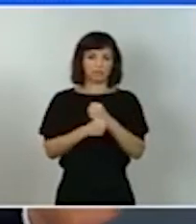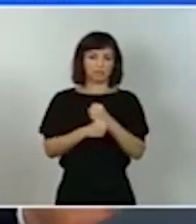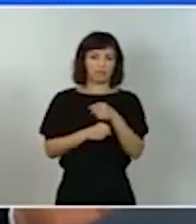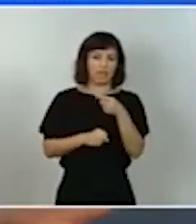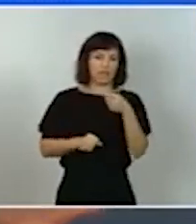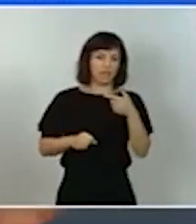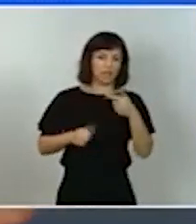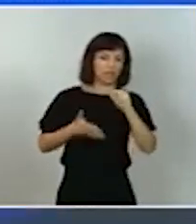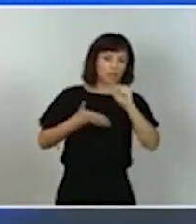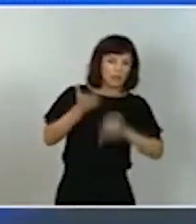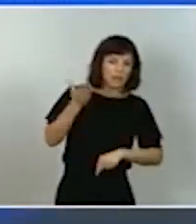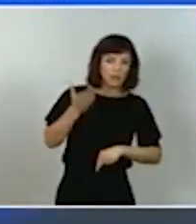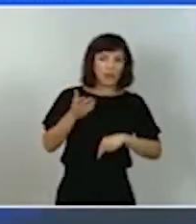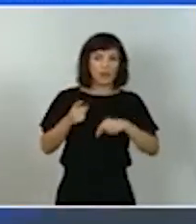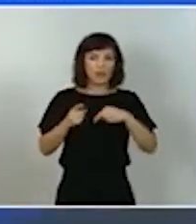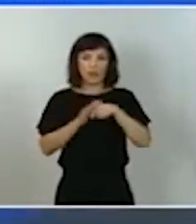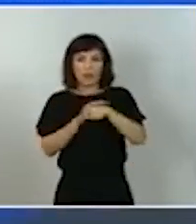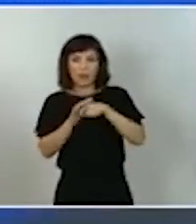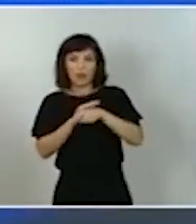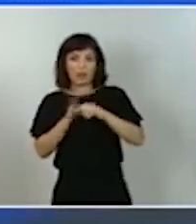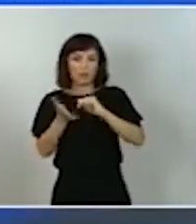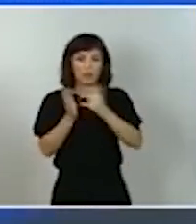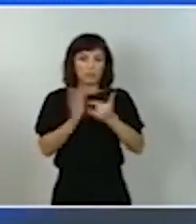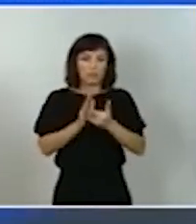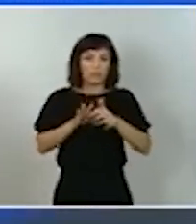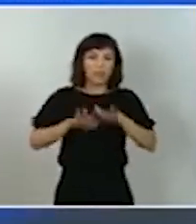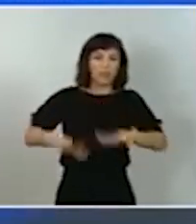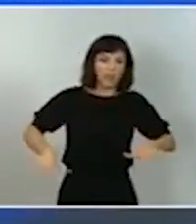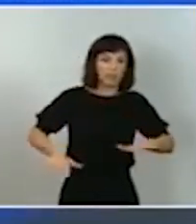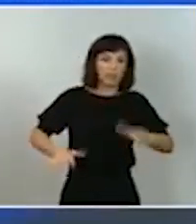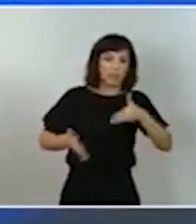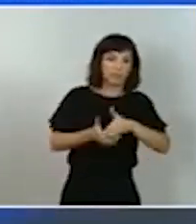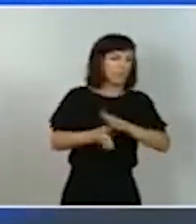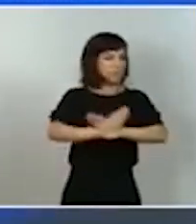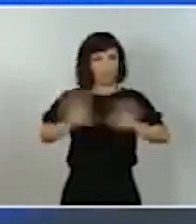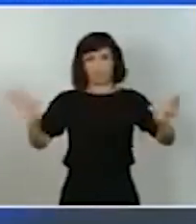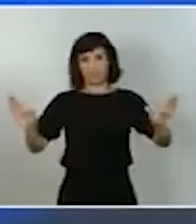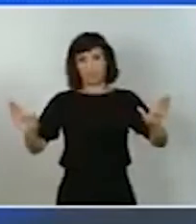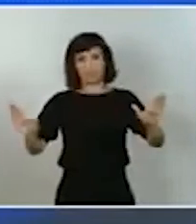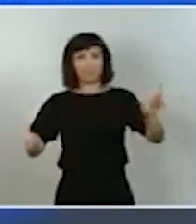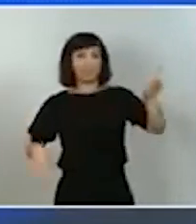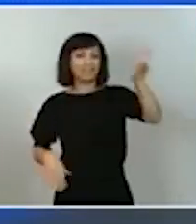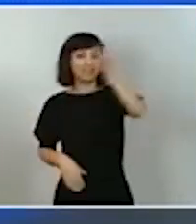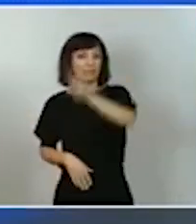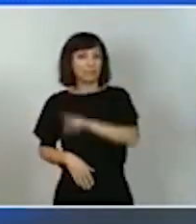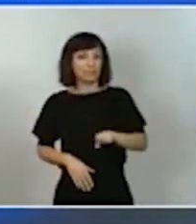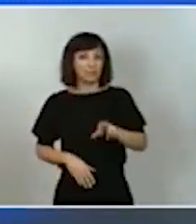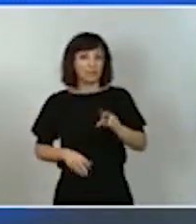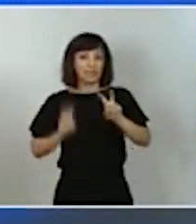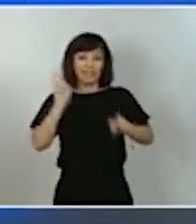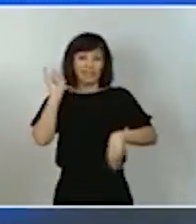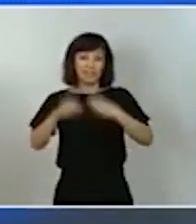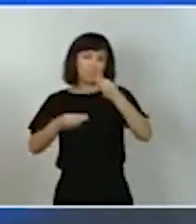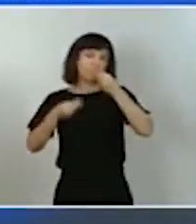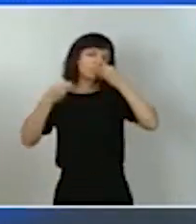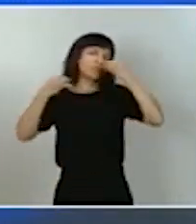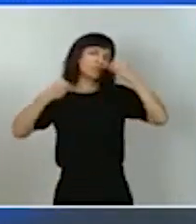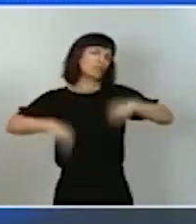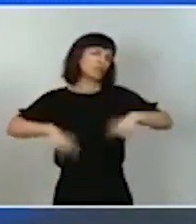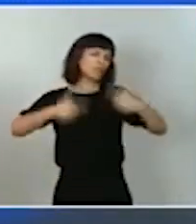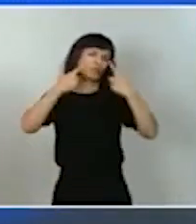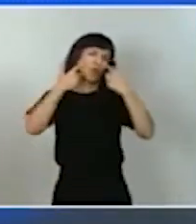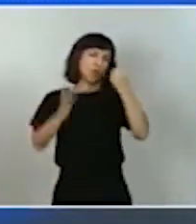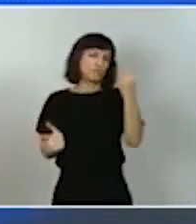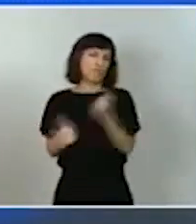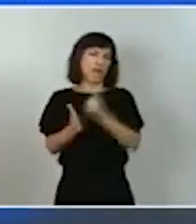contratación y la ejecución de proyectos insisto esta es una reforma histórica largamente demandada y ahora más que